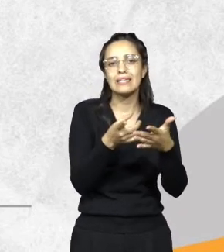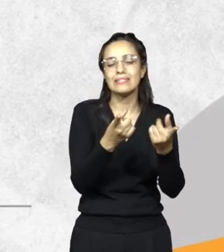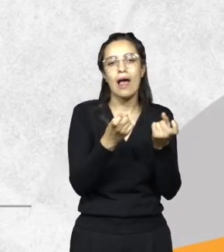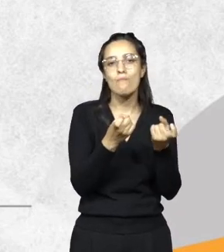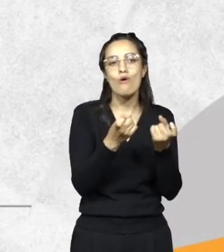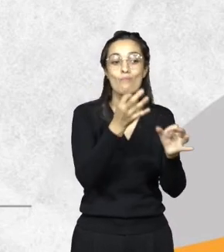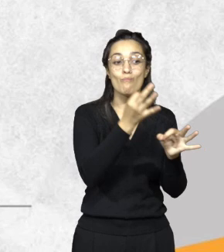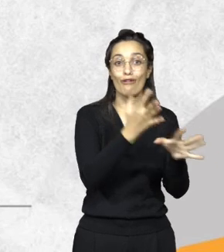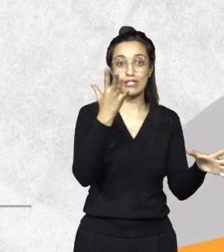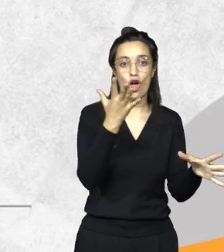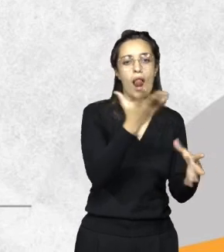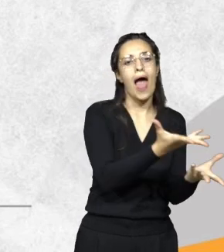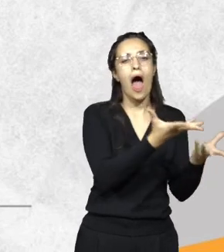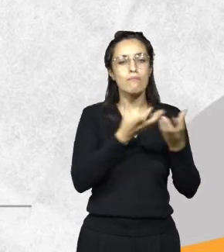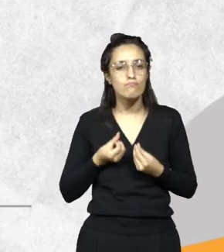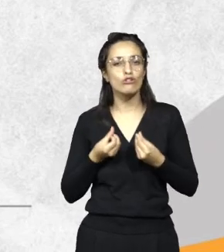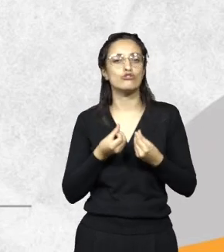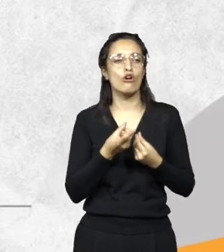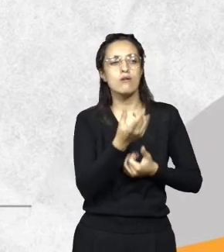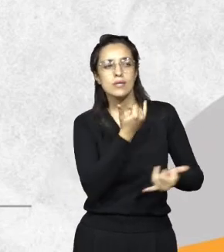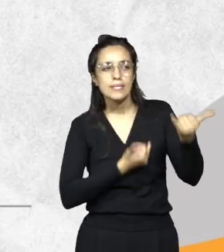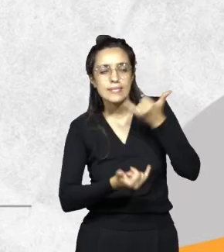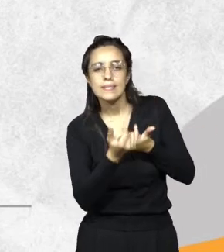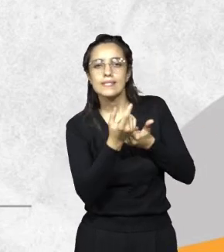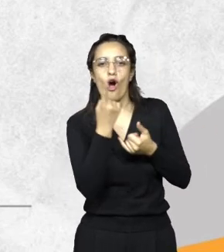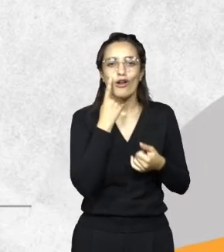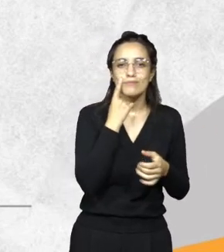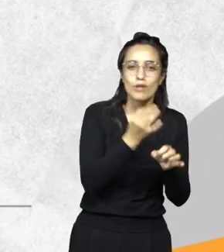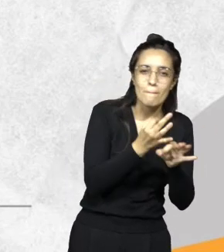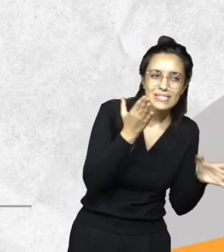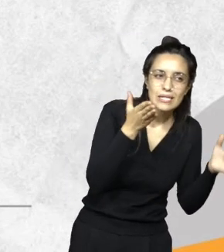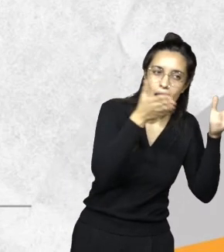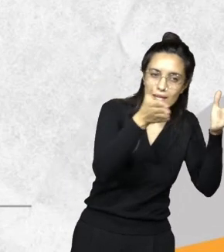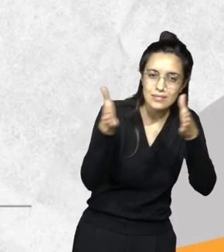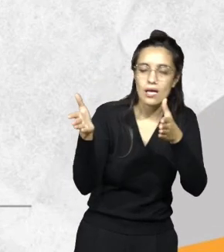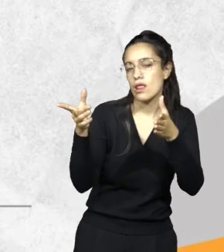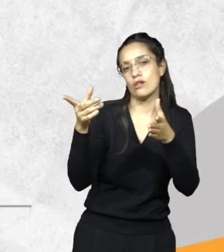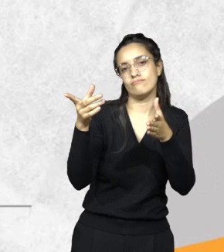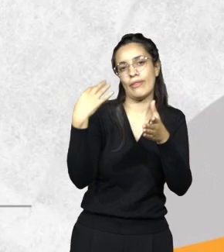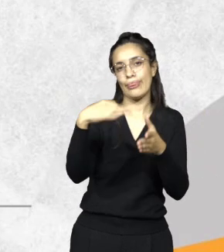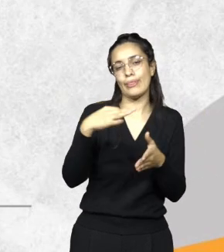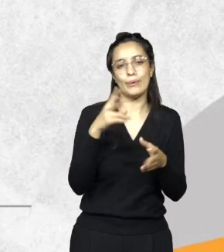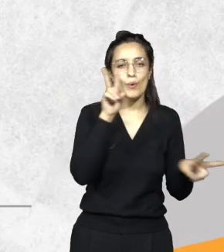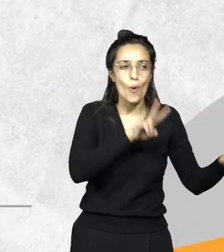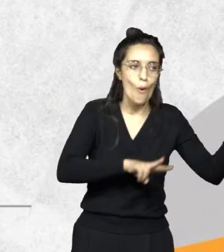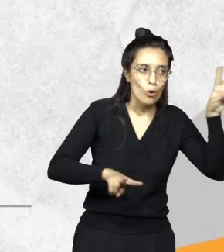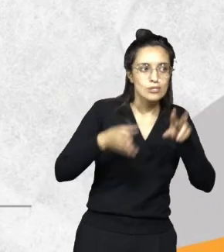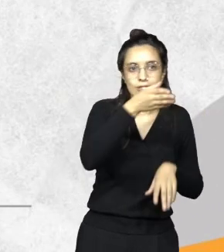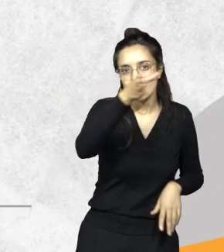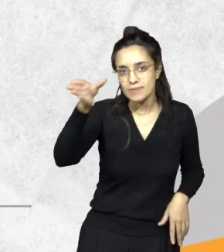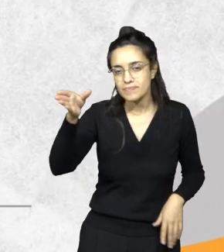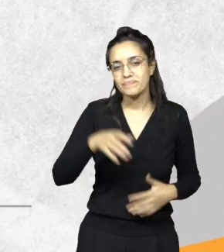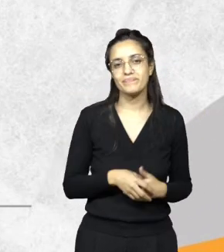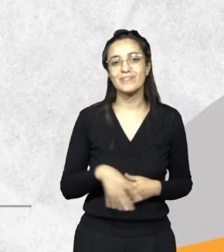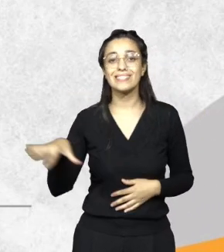profesional que tenga un conocimiento más especializado en la materia y ahí vamos, lo buscamos, donde sea que haya que buscarlo. Con el sector académico,